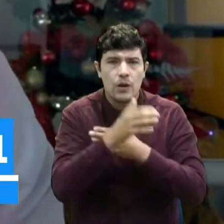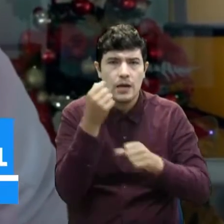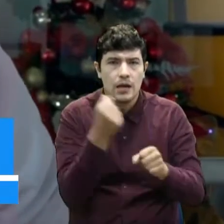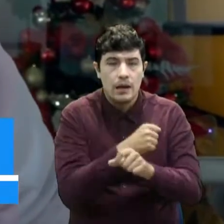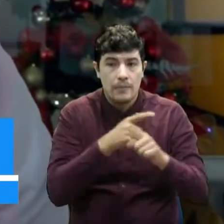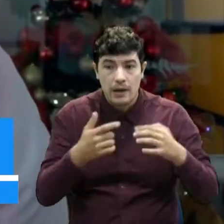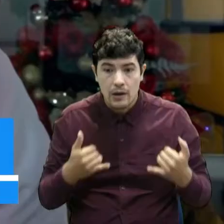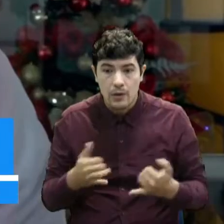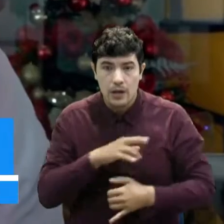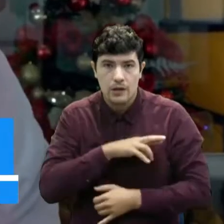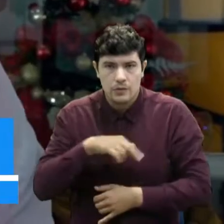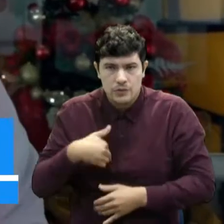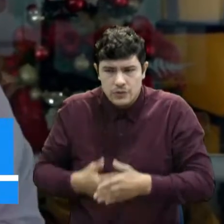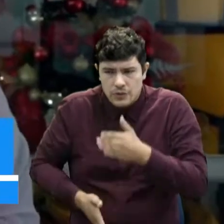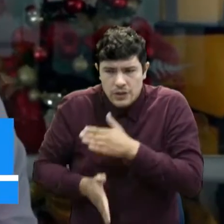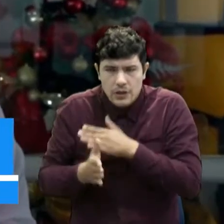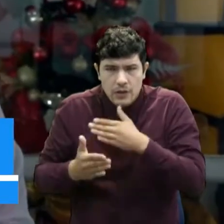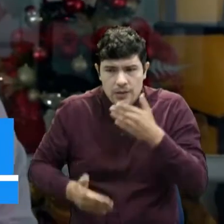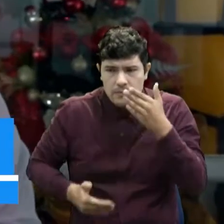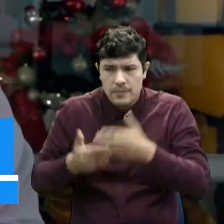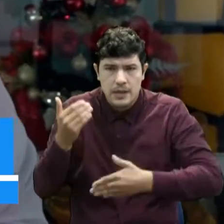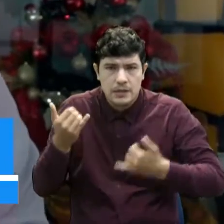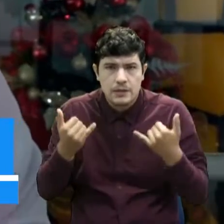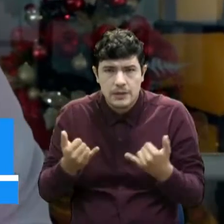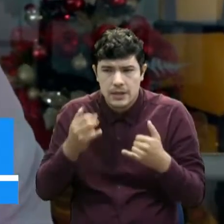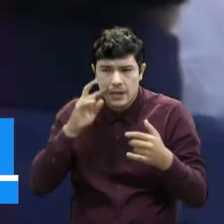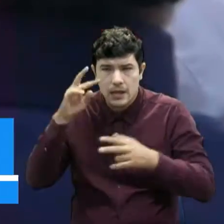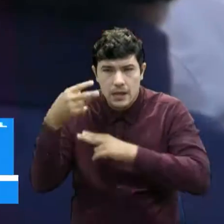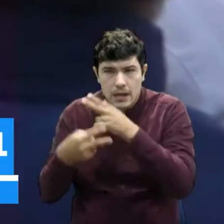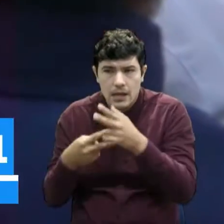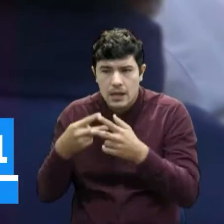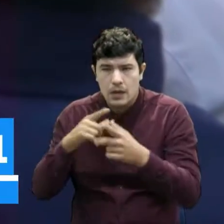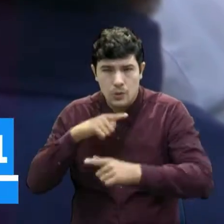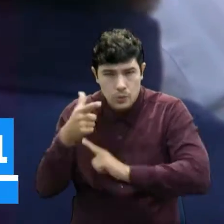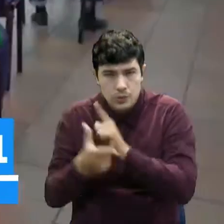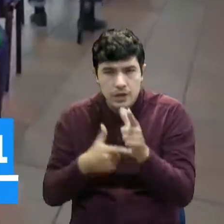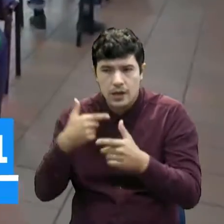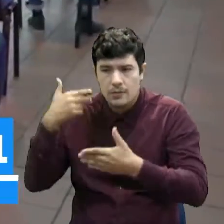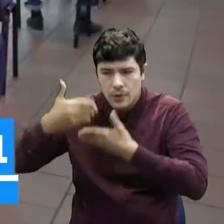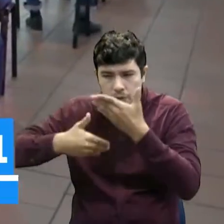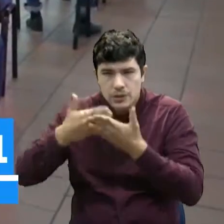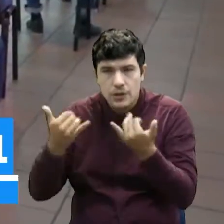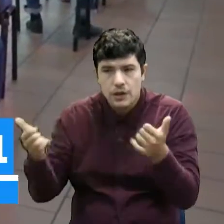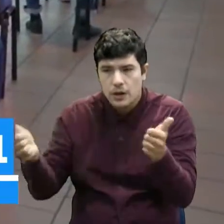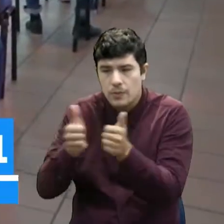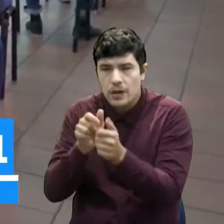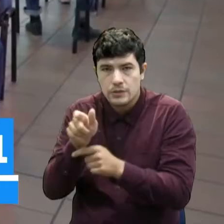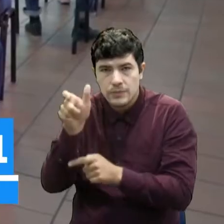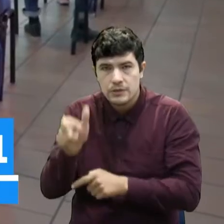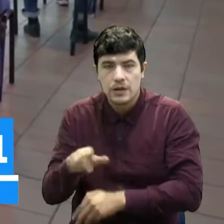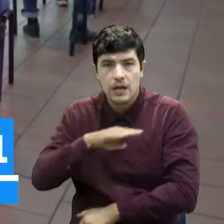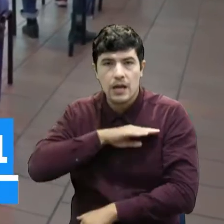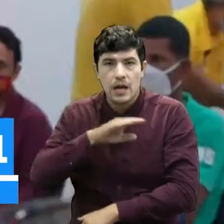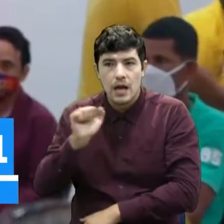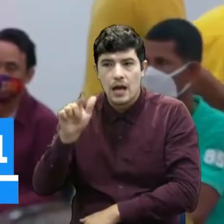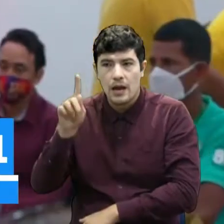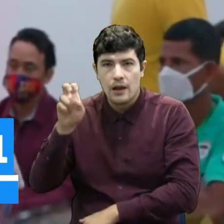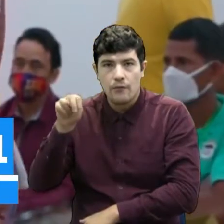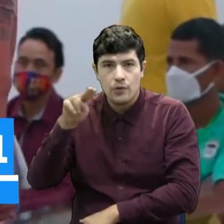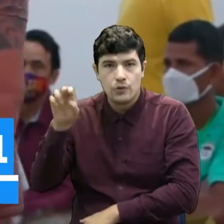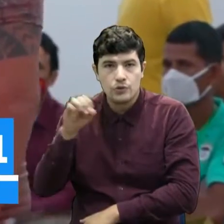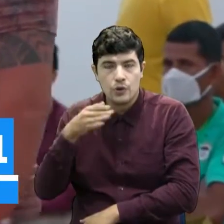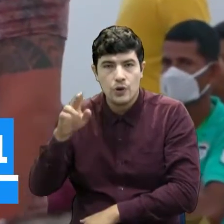nosotros estamos dándole un arranque, un comienzo a este gran proceso en compañía de nuestro alcalde distrital, el doctor Alfonso Jasman Rique,